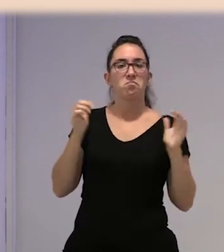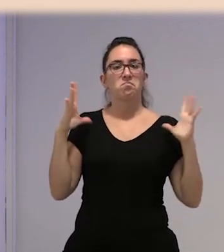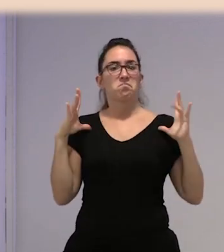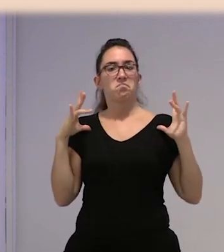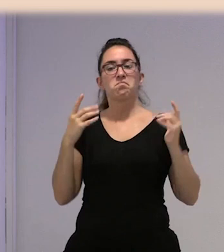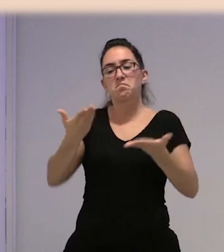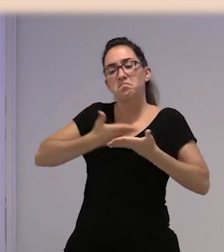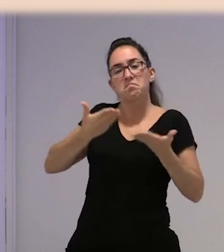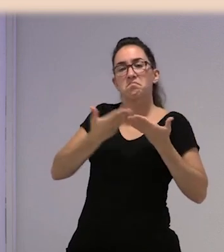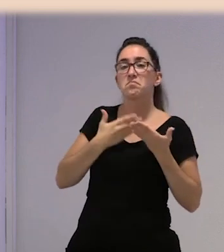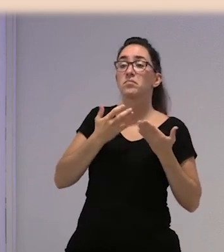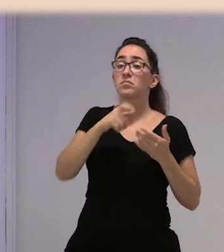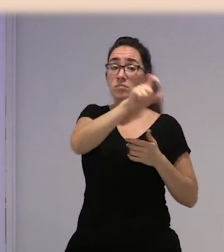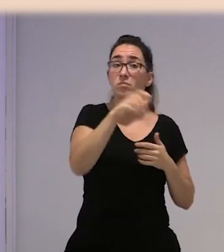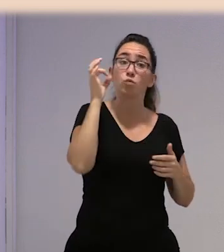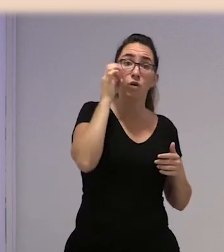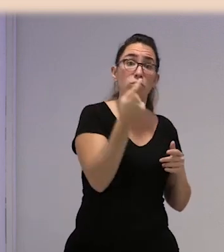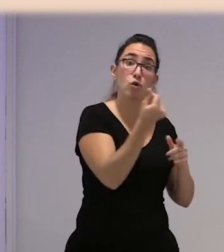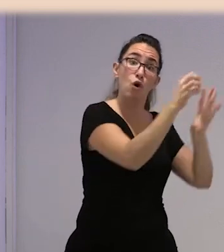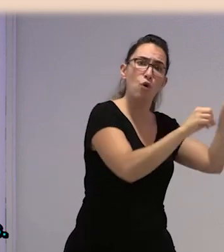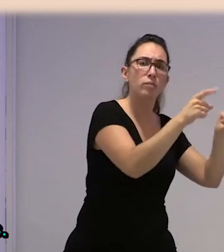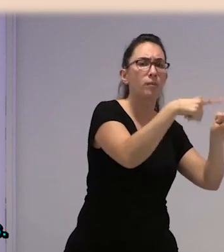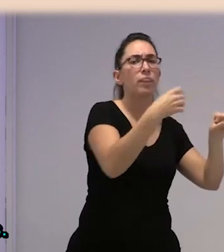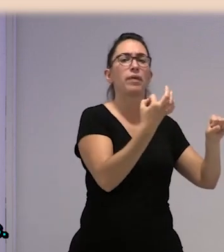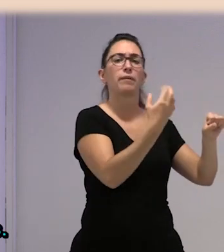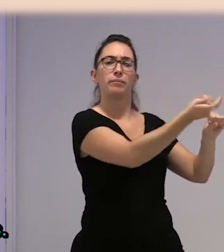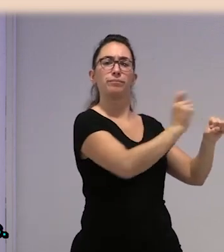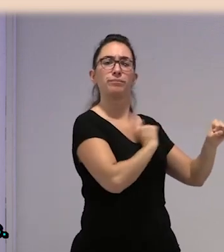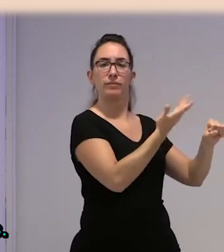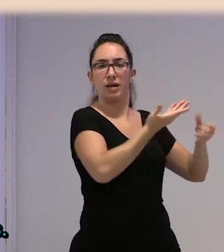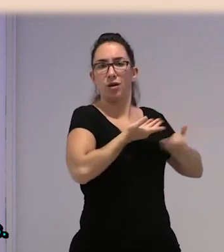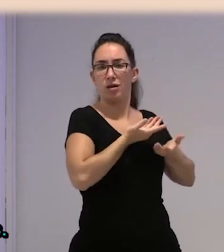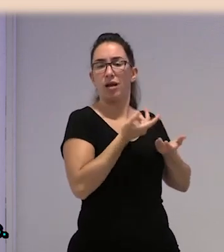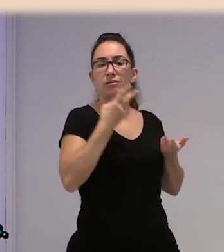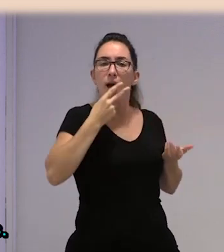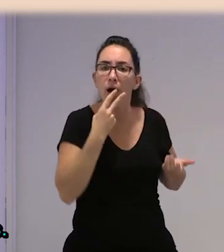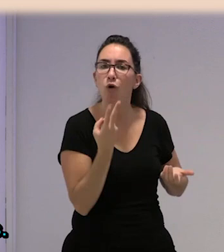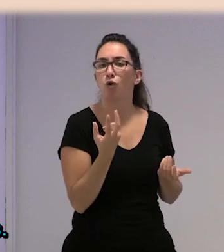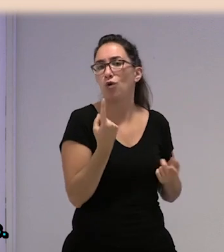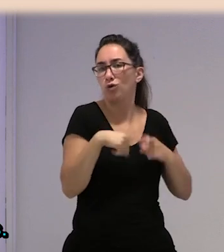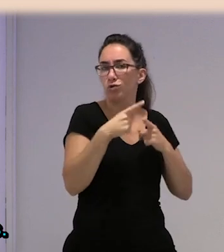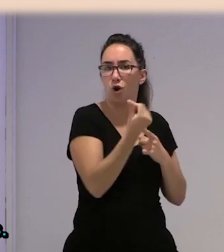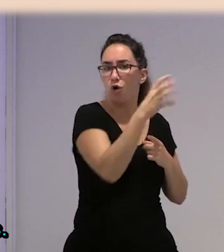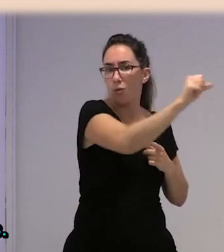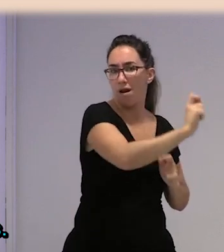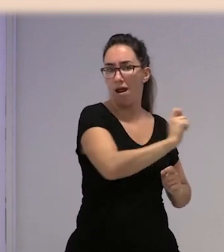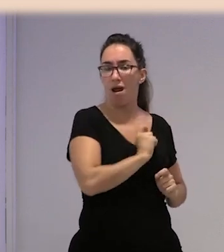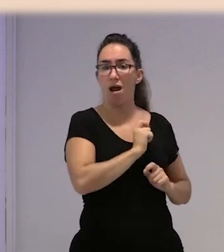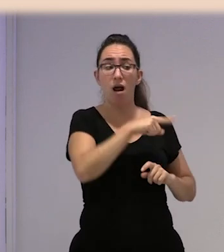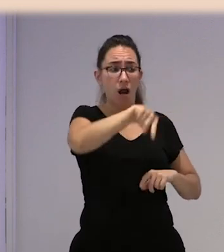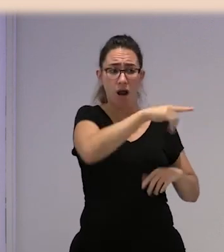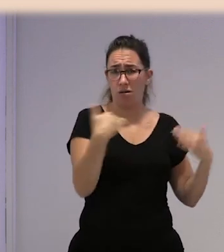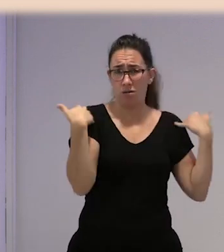pues, si salen a hacer una compra, pues, tienen que traerle a ellas también una compra, comprarle el tabaco, todo, todo, todo a costa de las mujeres.